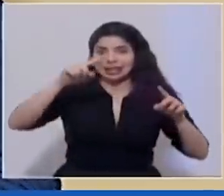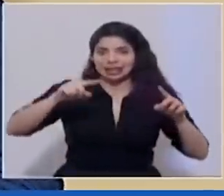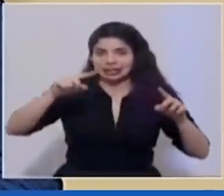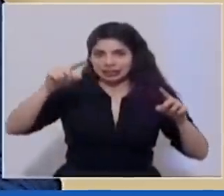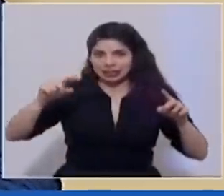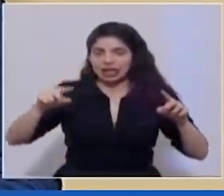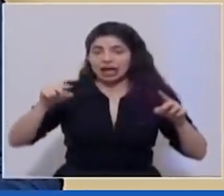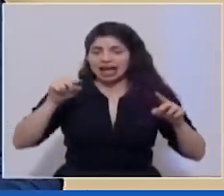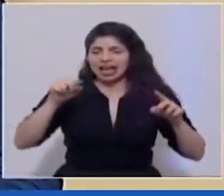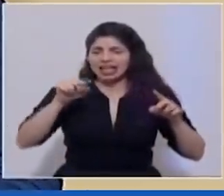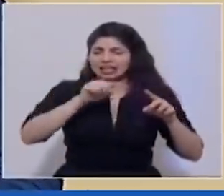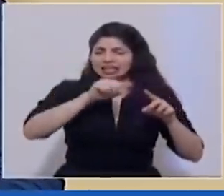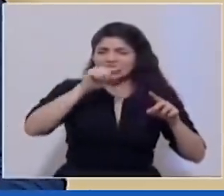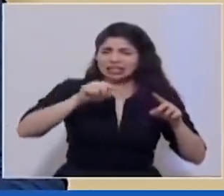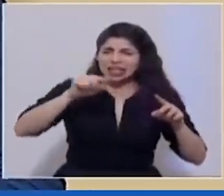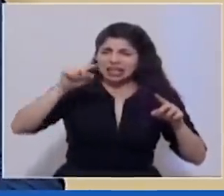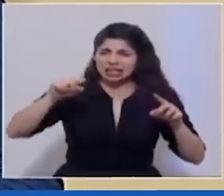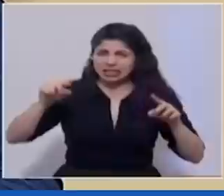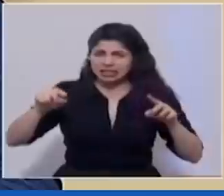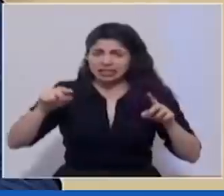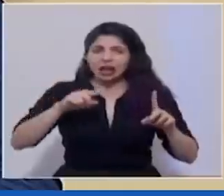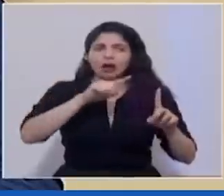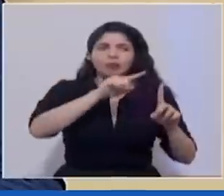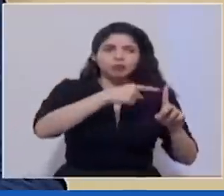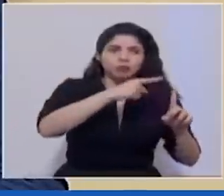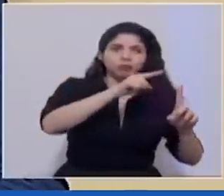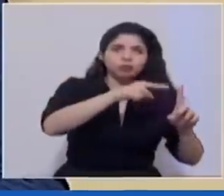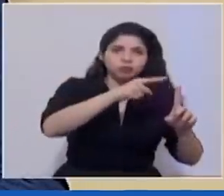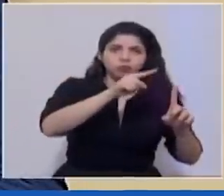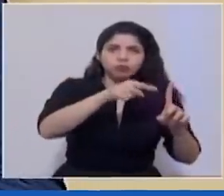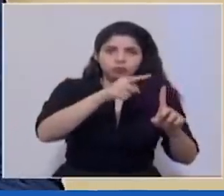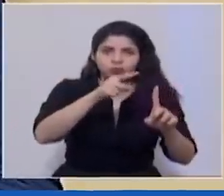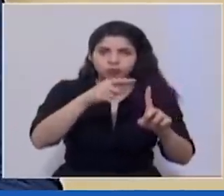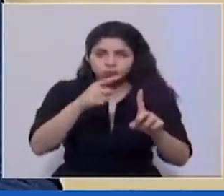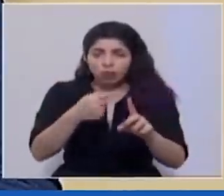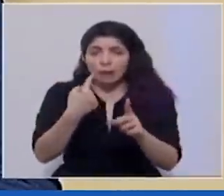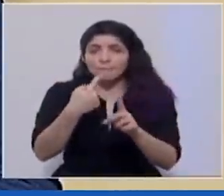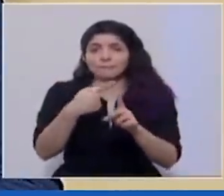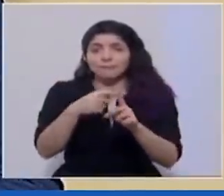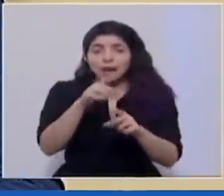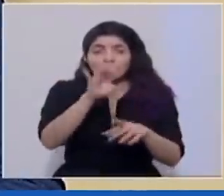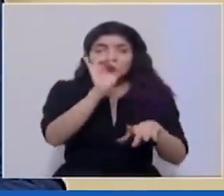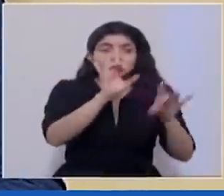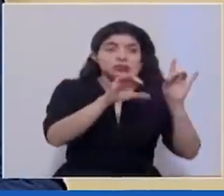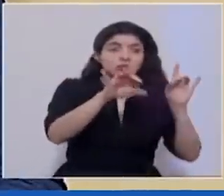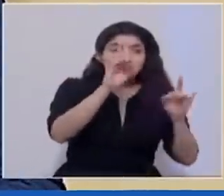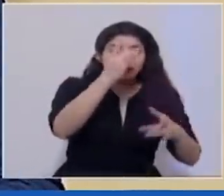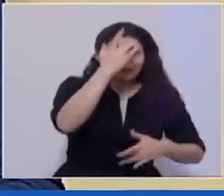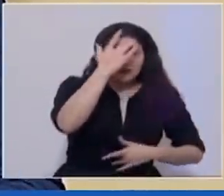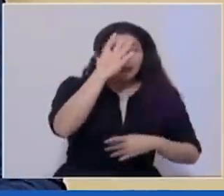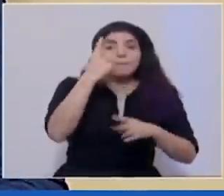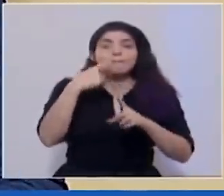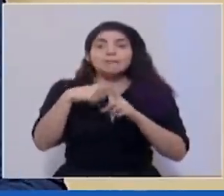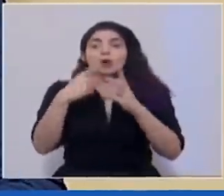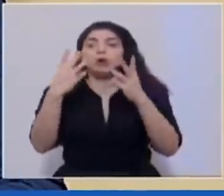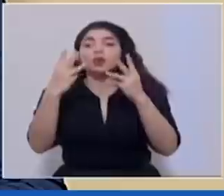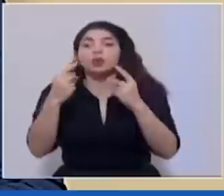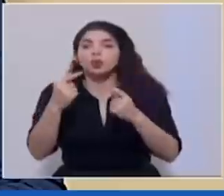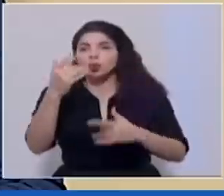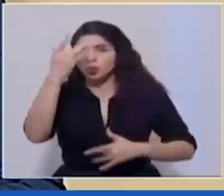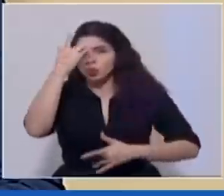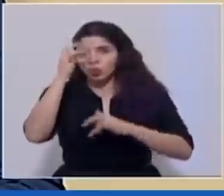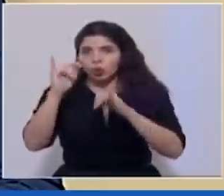tanto de las pruebas que se han procesado como de los casos que se detectan como de las hospitalizaciones en el consolidado